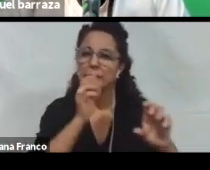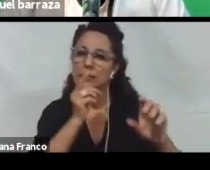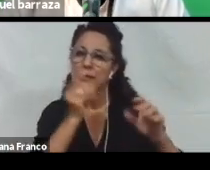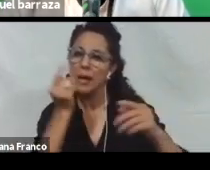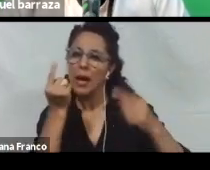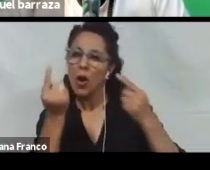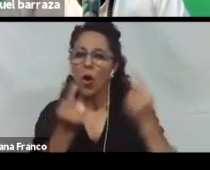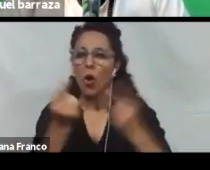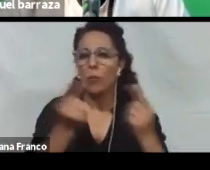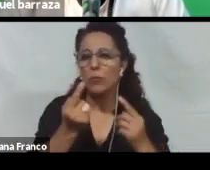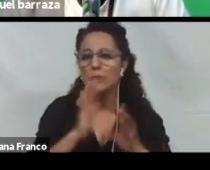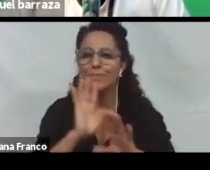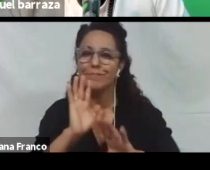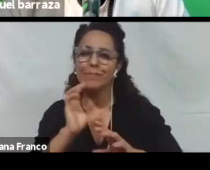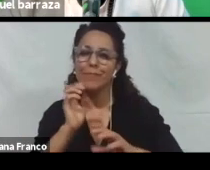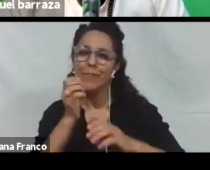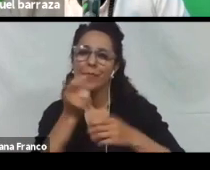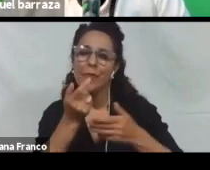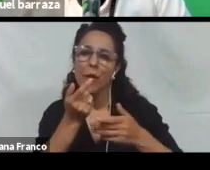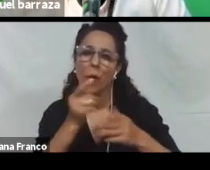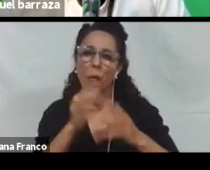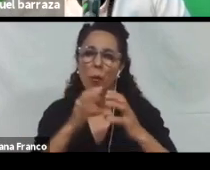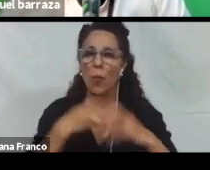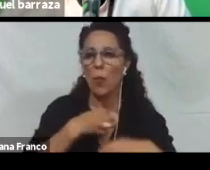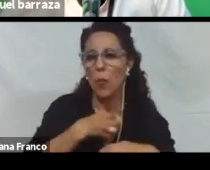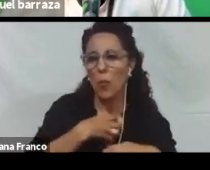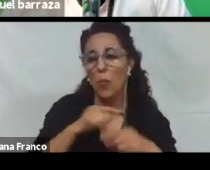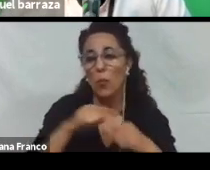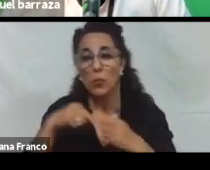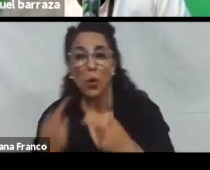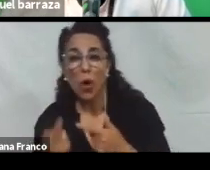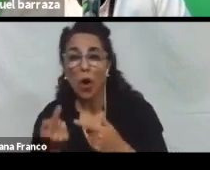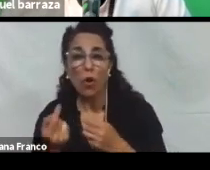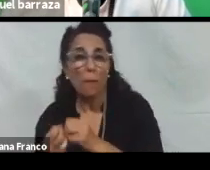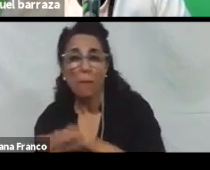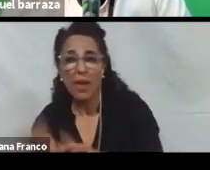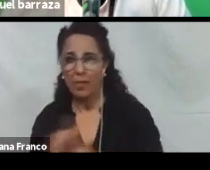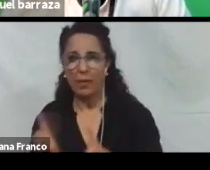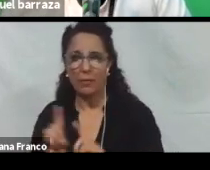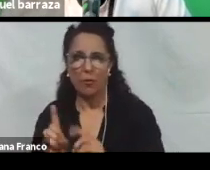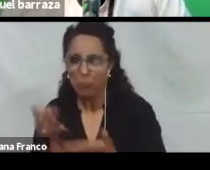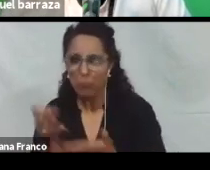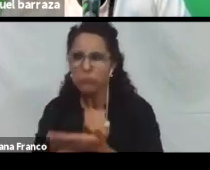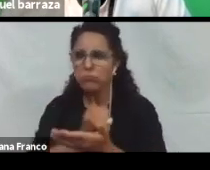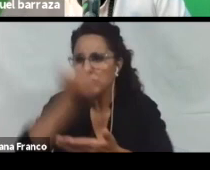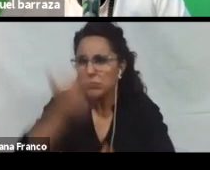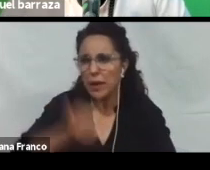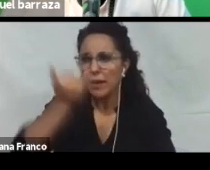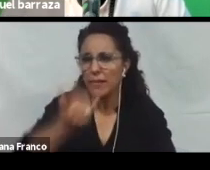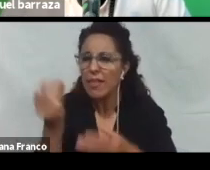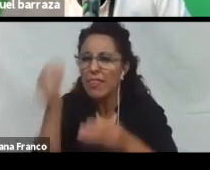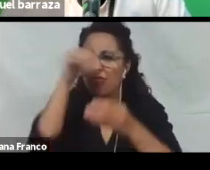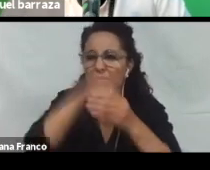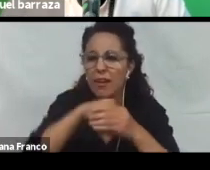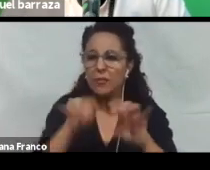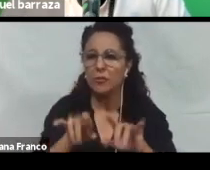movés ese contenido de un curso a otro. Que no pierdas esa información. Que no solamente muevas el contenido. Sino la información extra que tiene